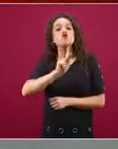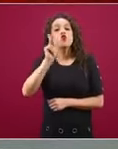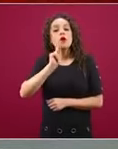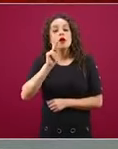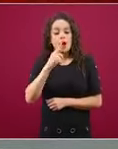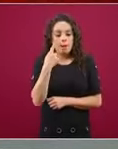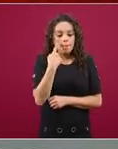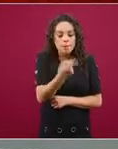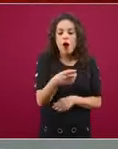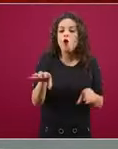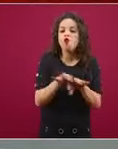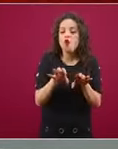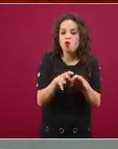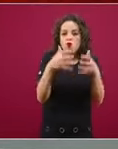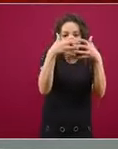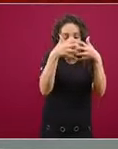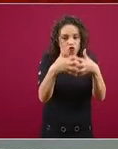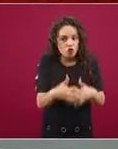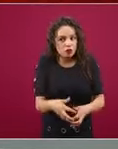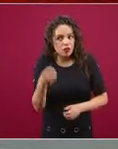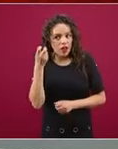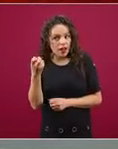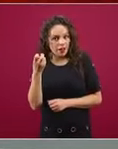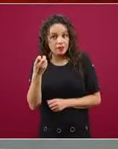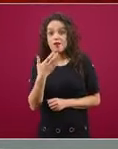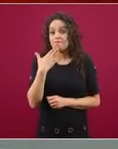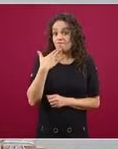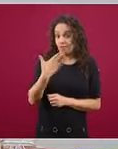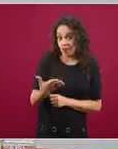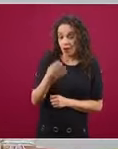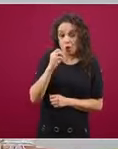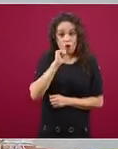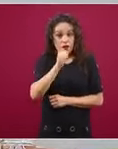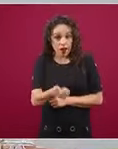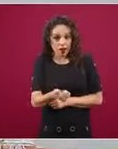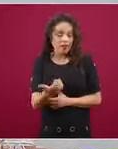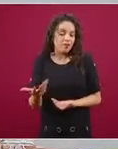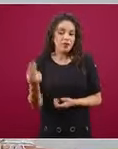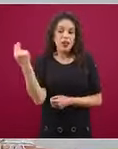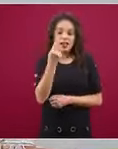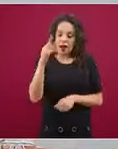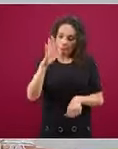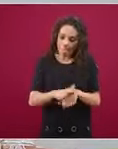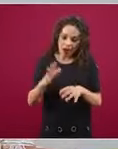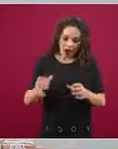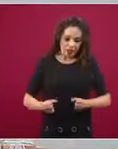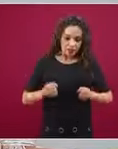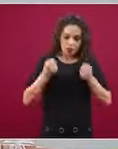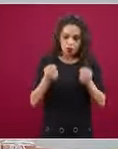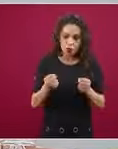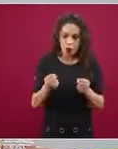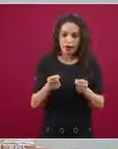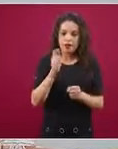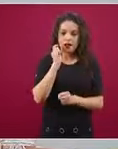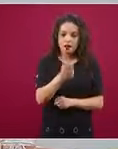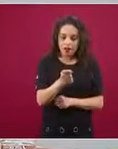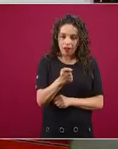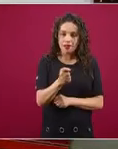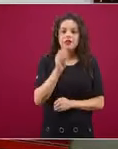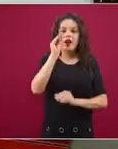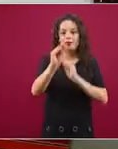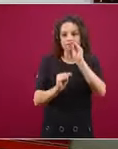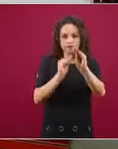funcionamiento de este instrumento para fortalecer la cohesión social, fortalecer la construcción de paz.